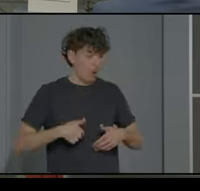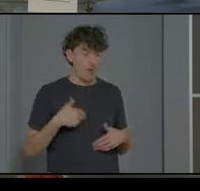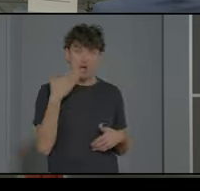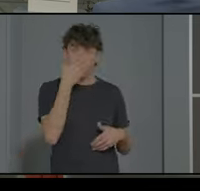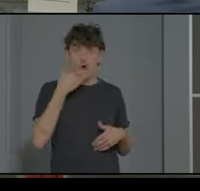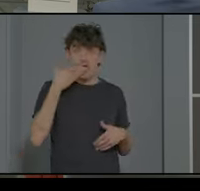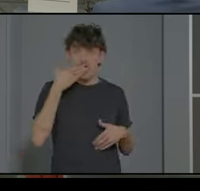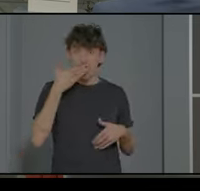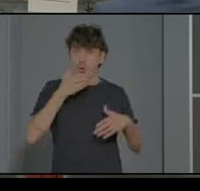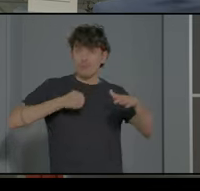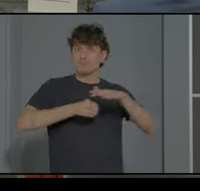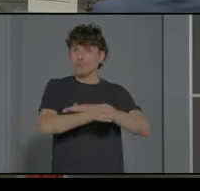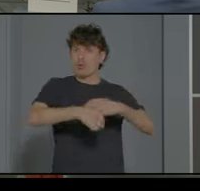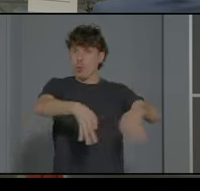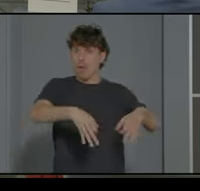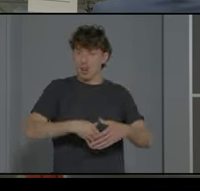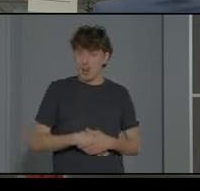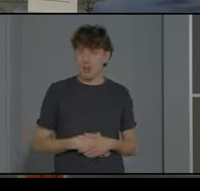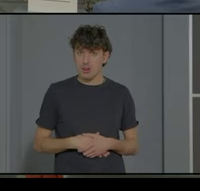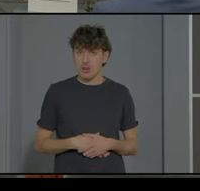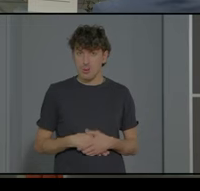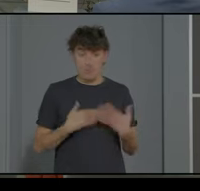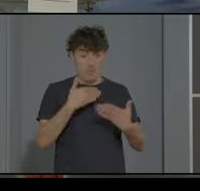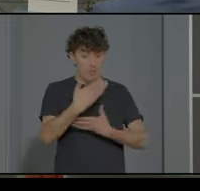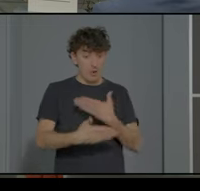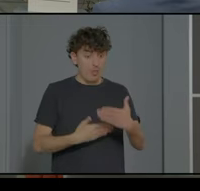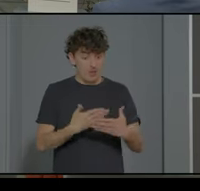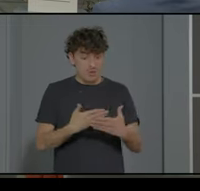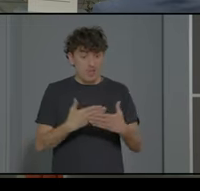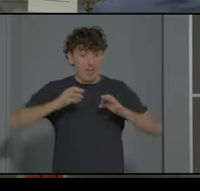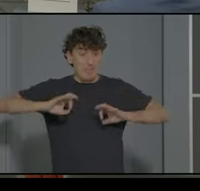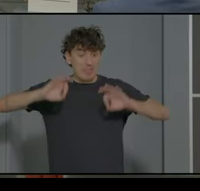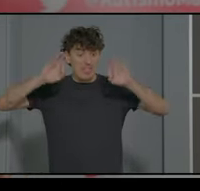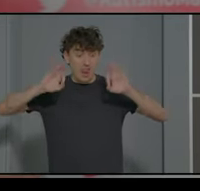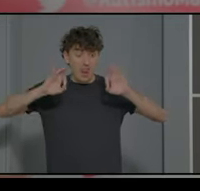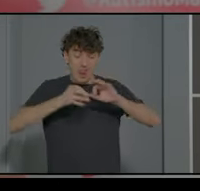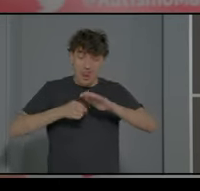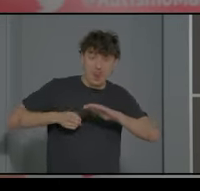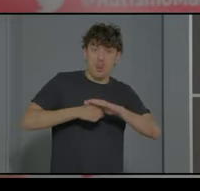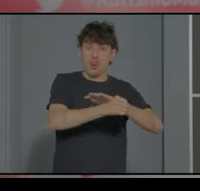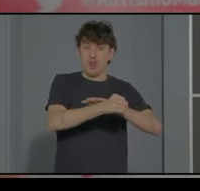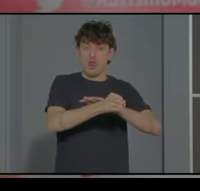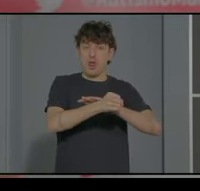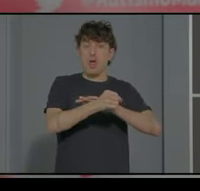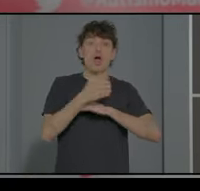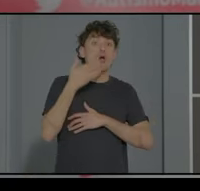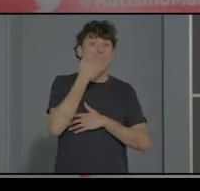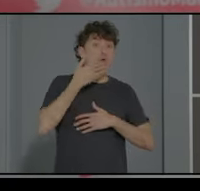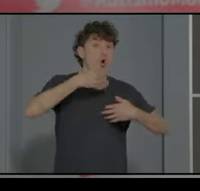Los procesos de inclusión de especial a ordinaria muy rara vez fracasan.